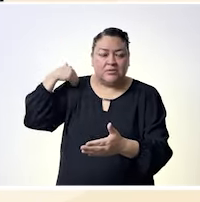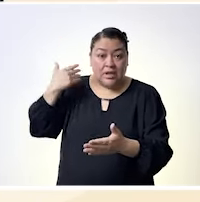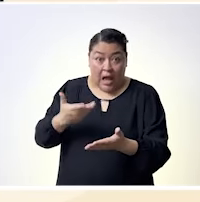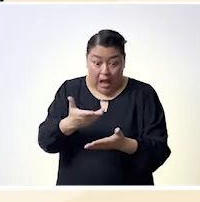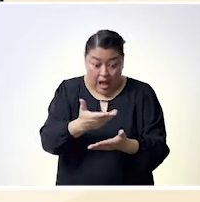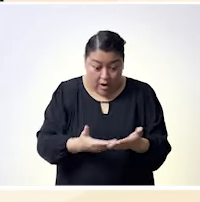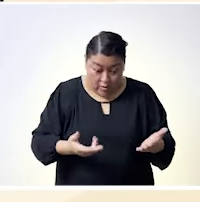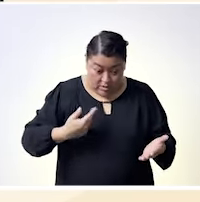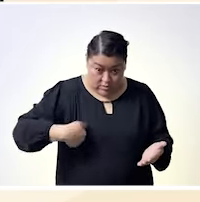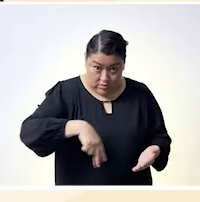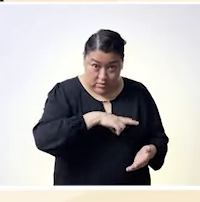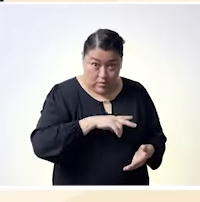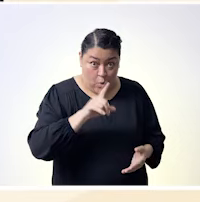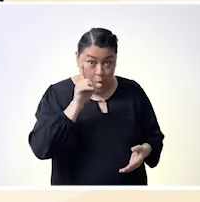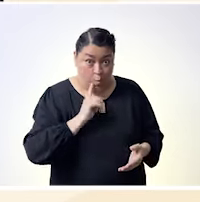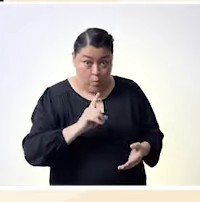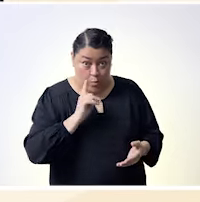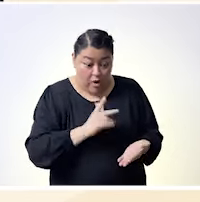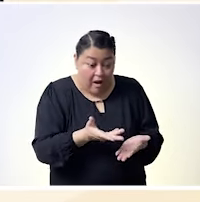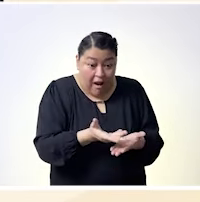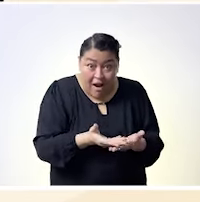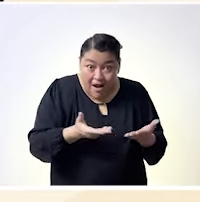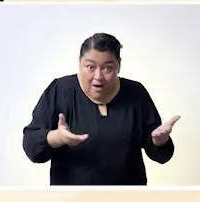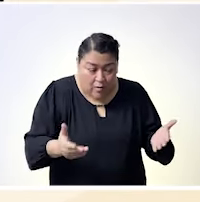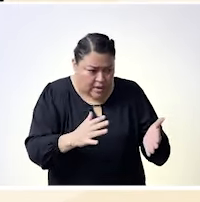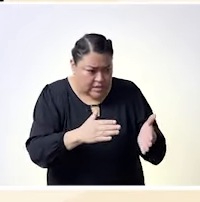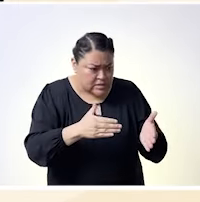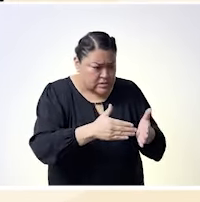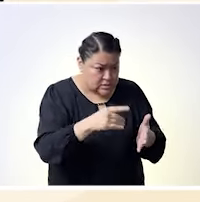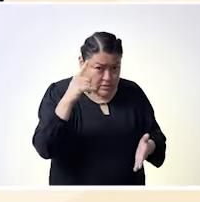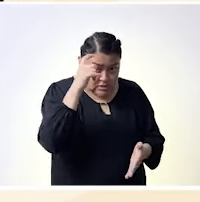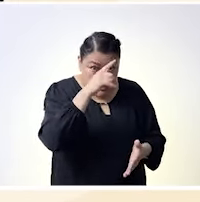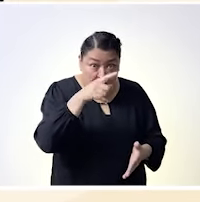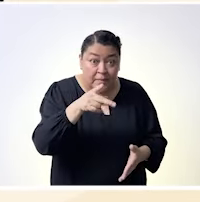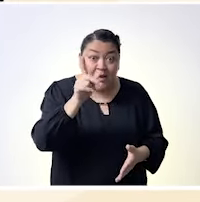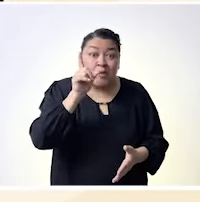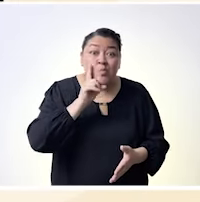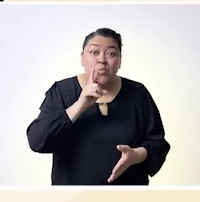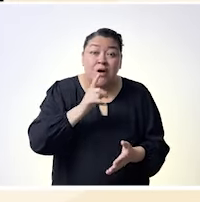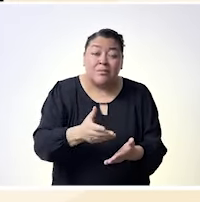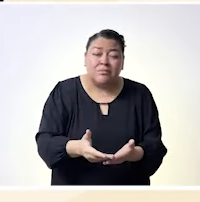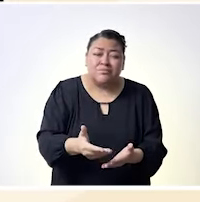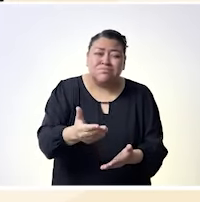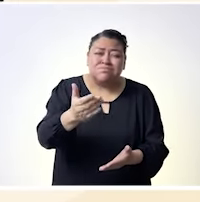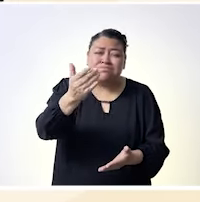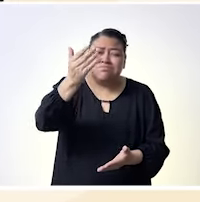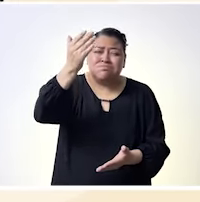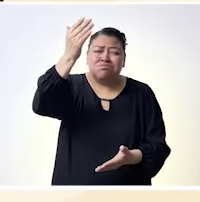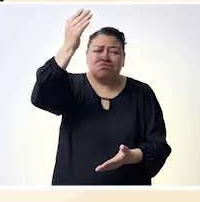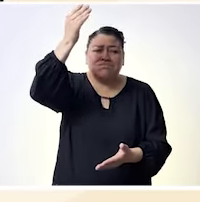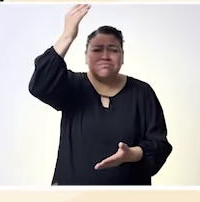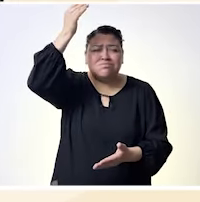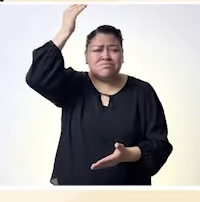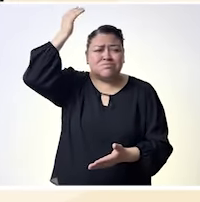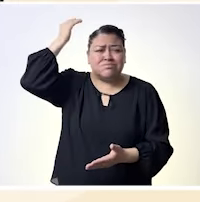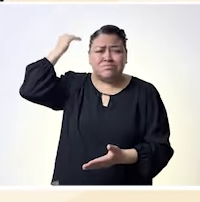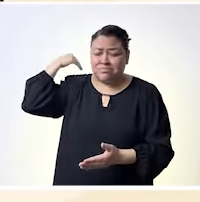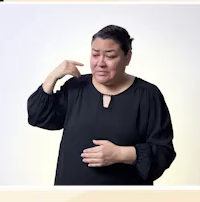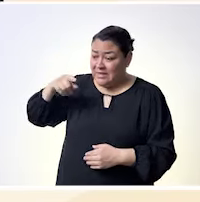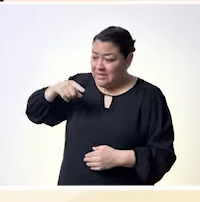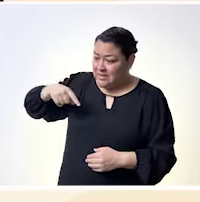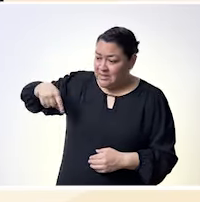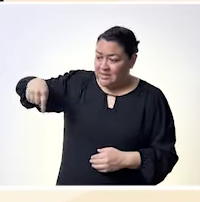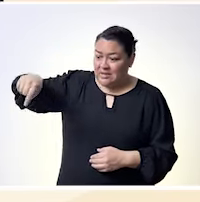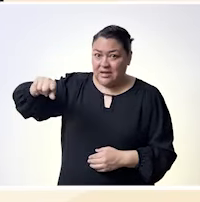derechos humanos plenos eso bien decías como sujetas plenas de derechos entonces el reconocimiento y decir aquí